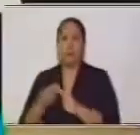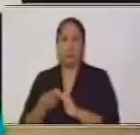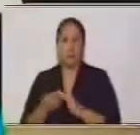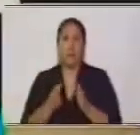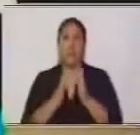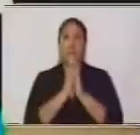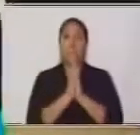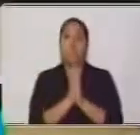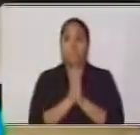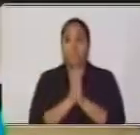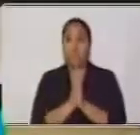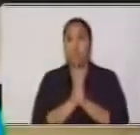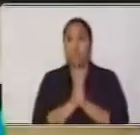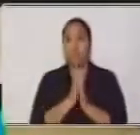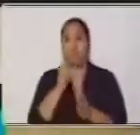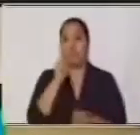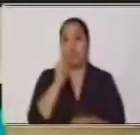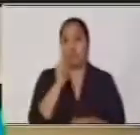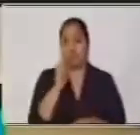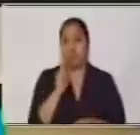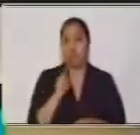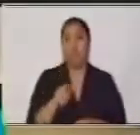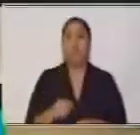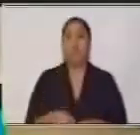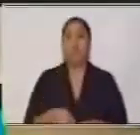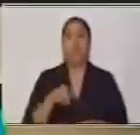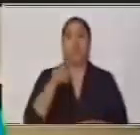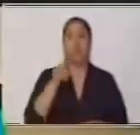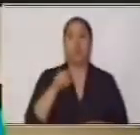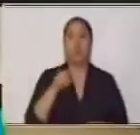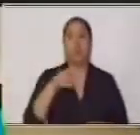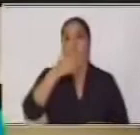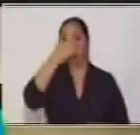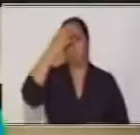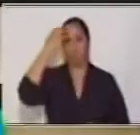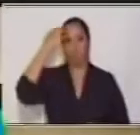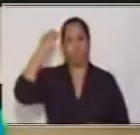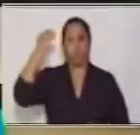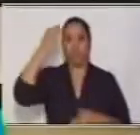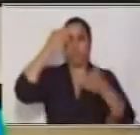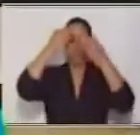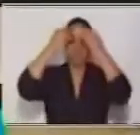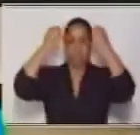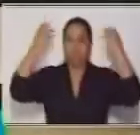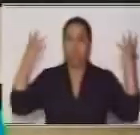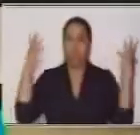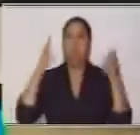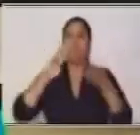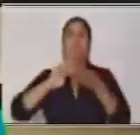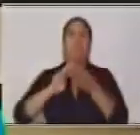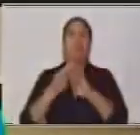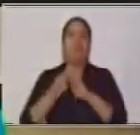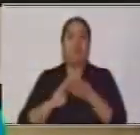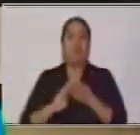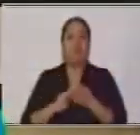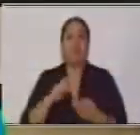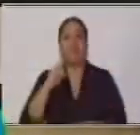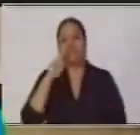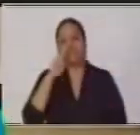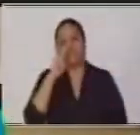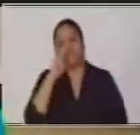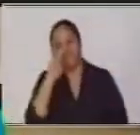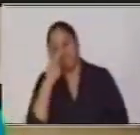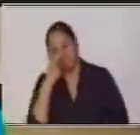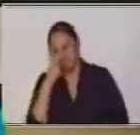favor, de entradita te voy a pedir que saques de tu mente la idea de que la Matemática es aburrida, compleja y una